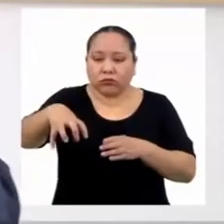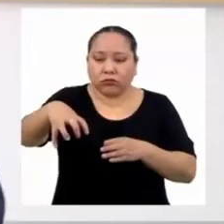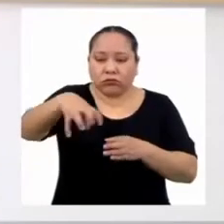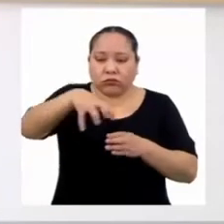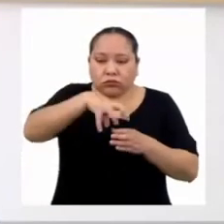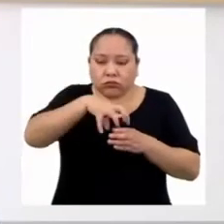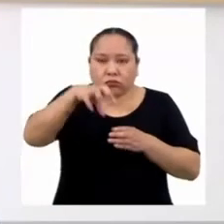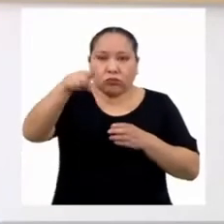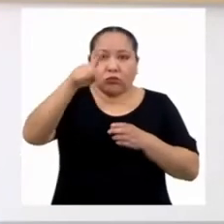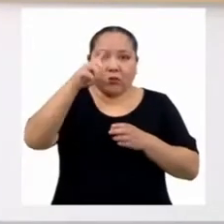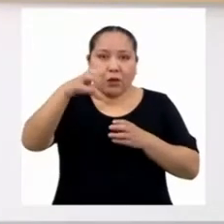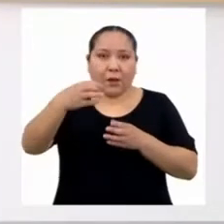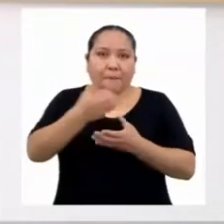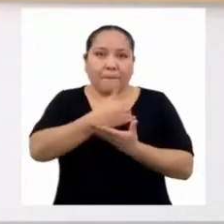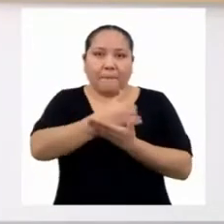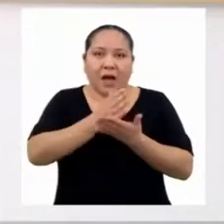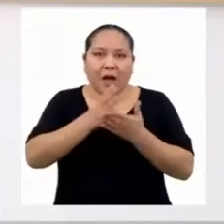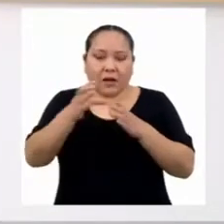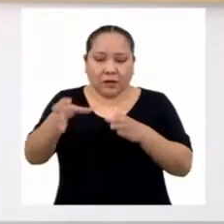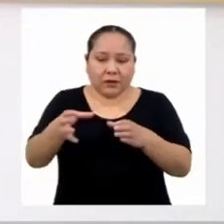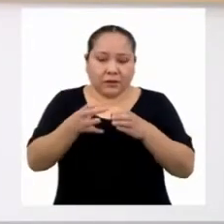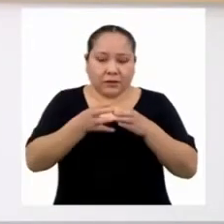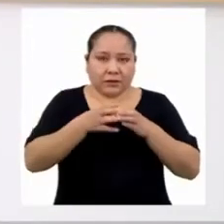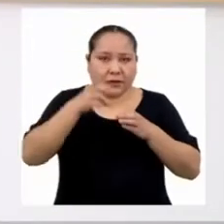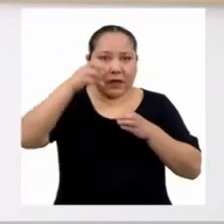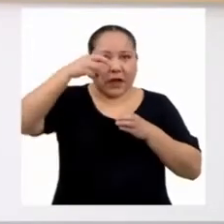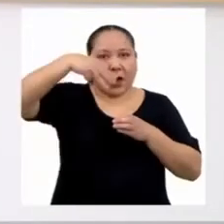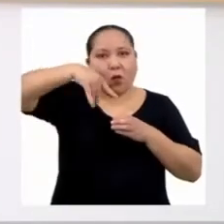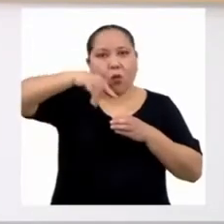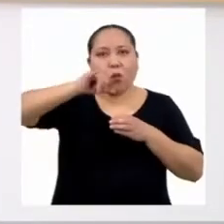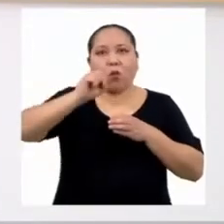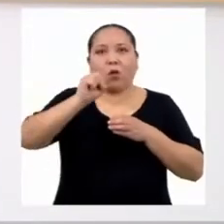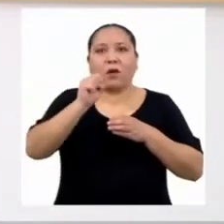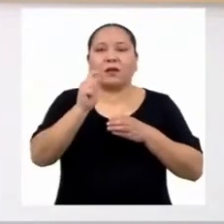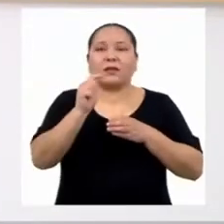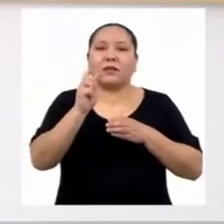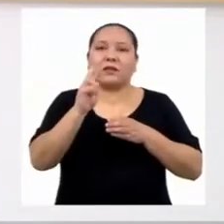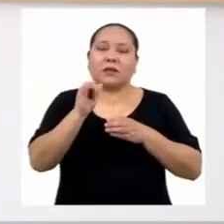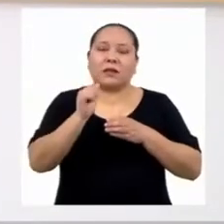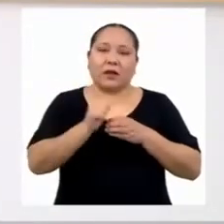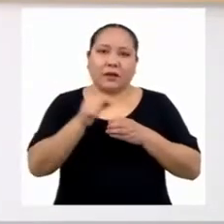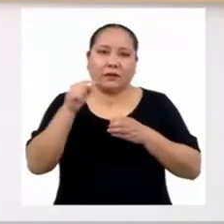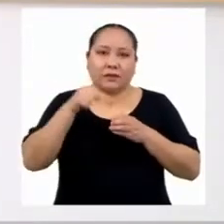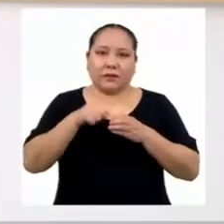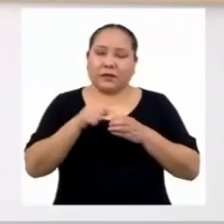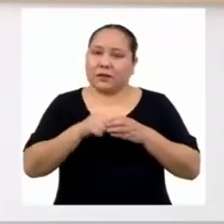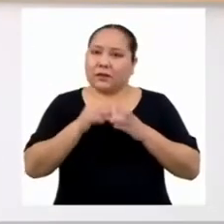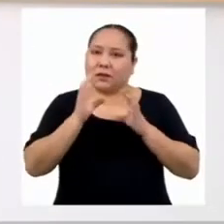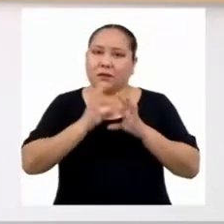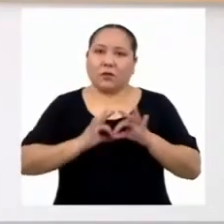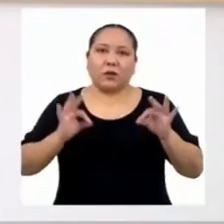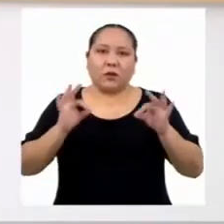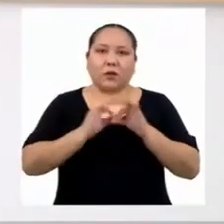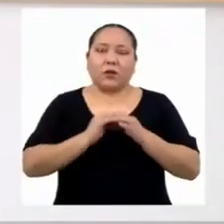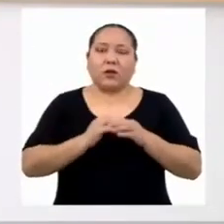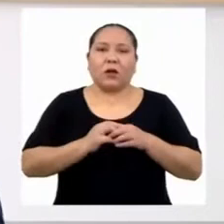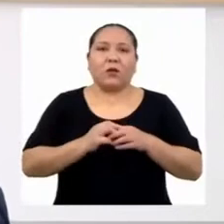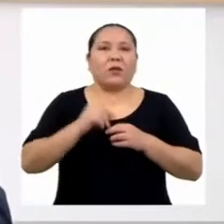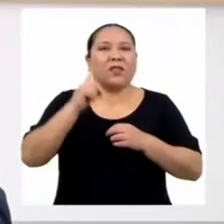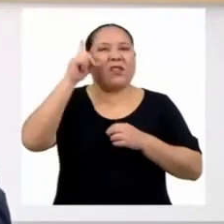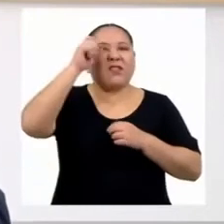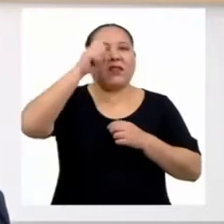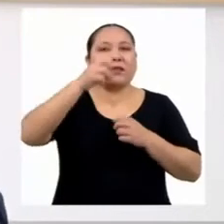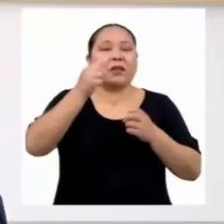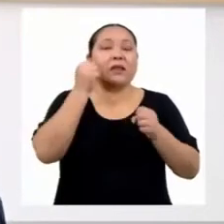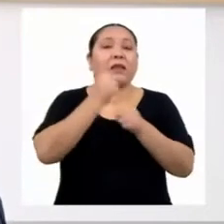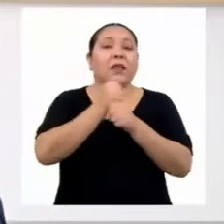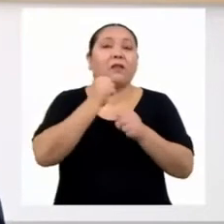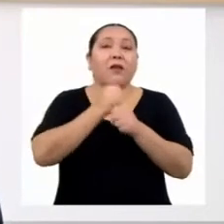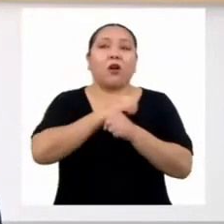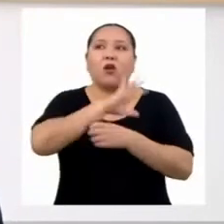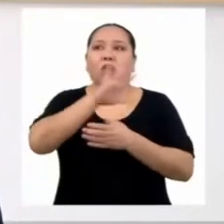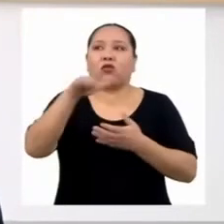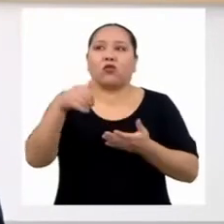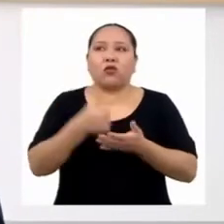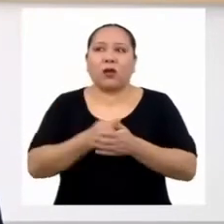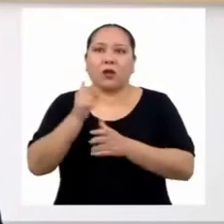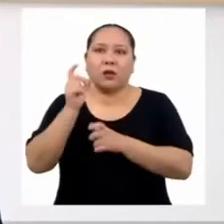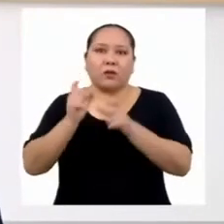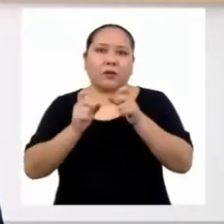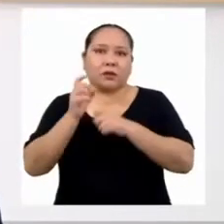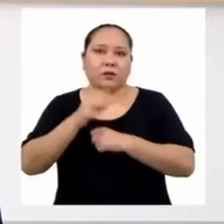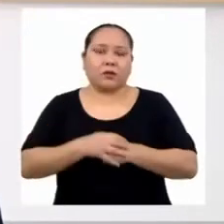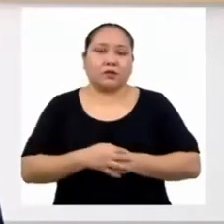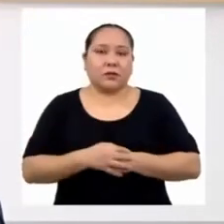sabes toda, Yanira. La muestra es necesaria justamente porque sería muy complicado trabajar con toda la población. Por eso,